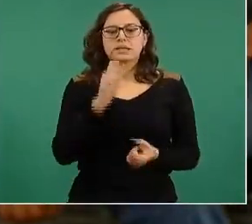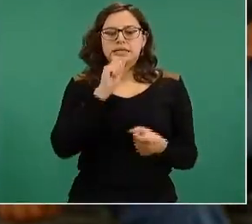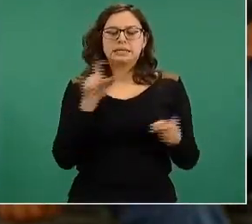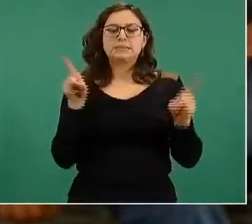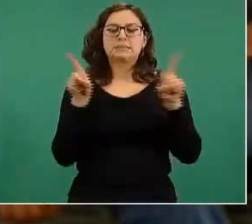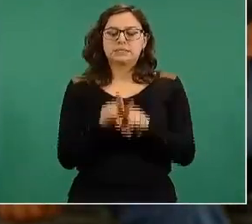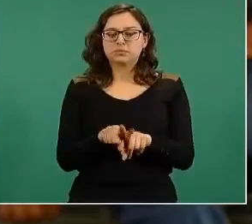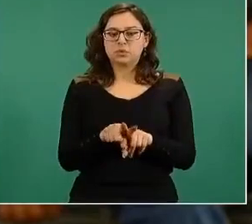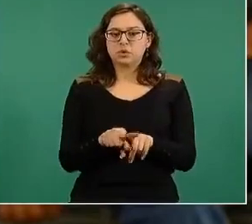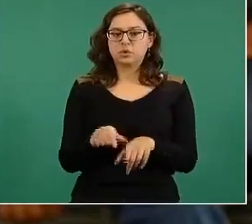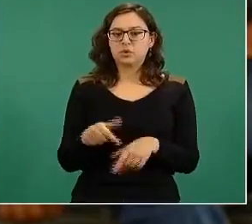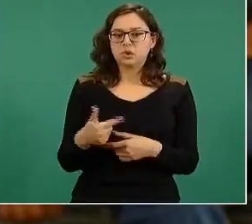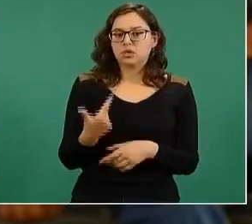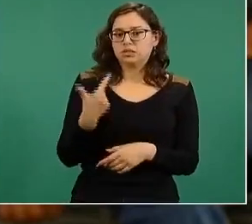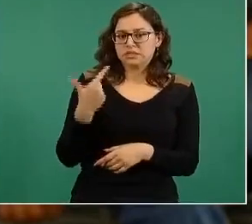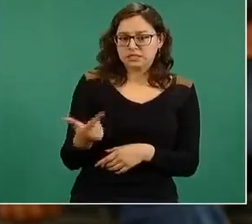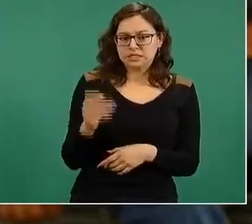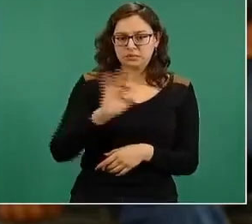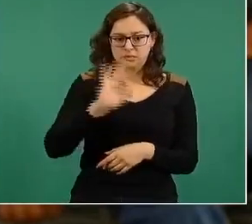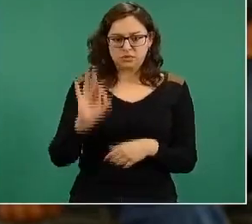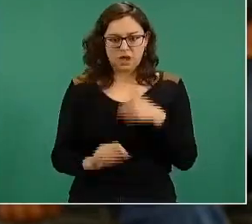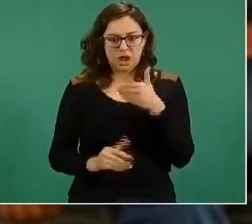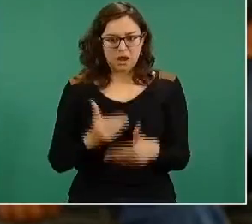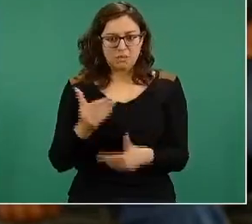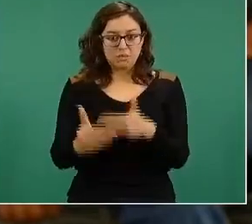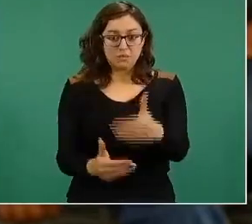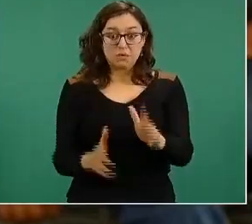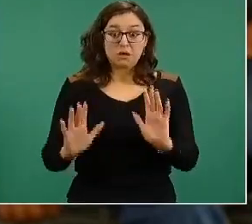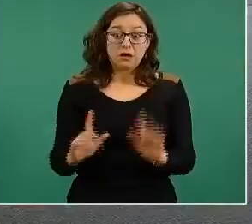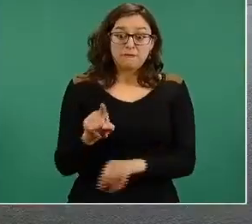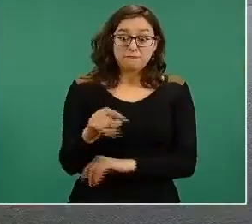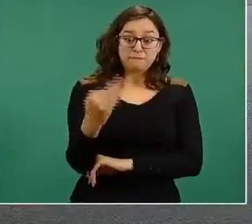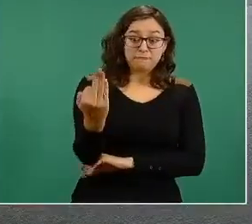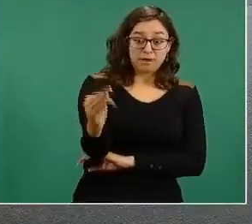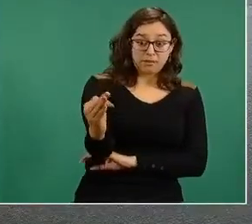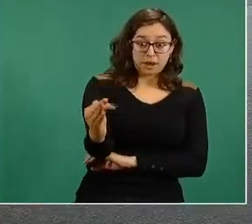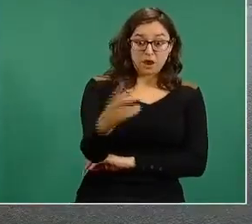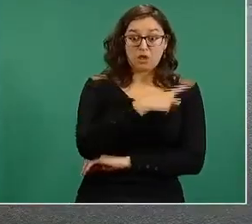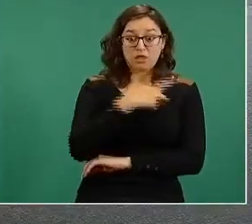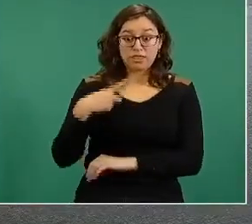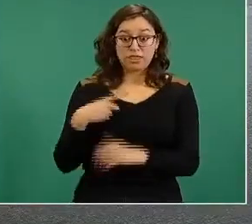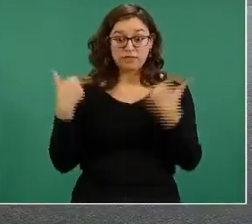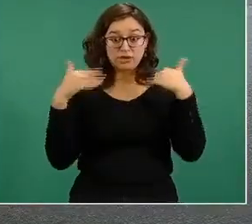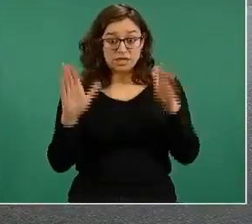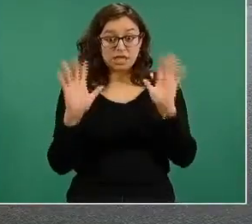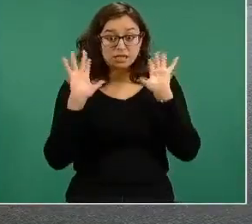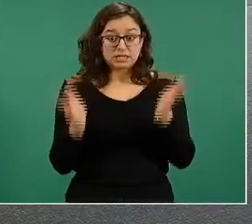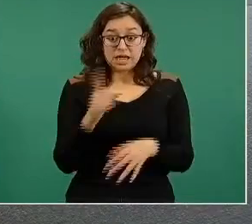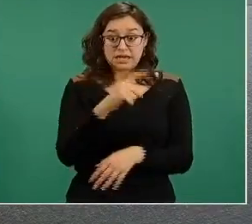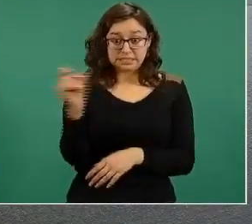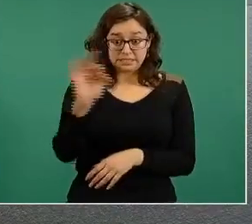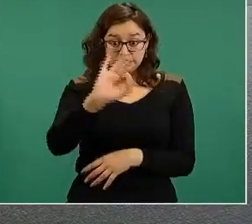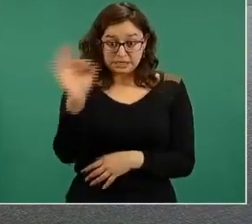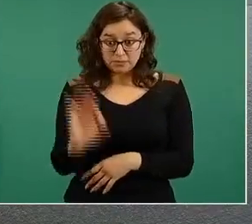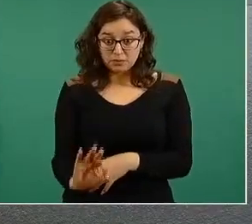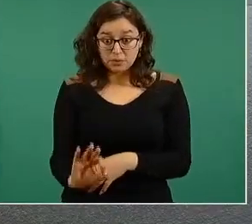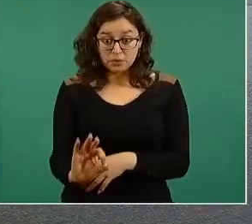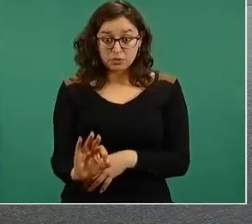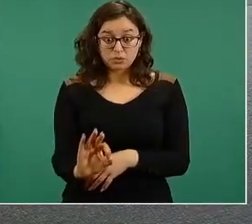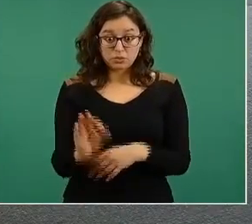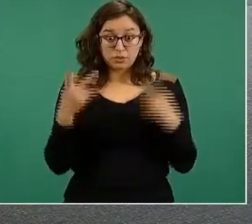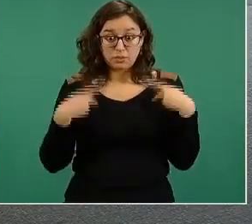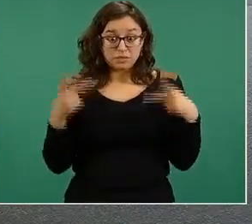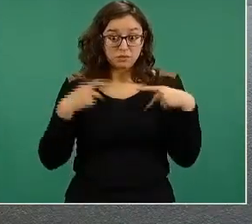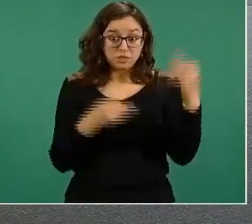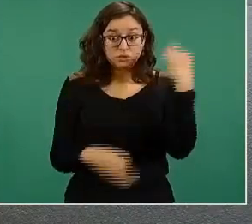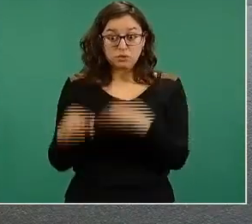habla de un 7% de avance. Se supone que en febrero ya tendremos que tener el 100% de los, todos los, el